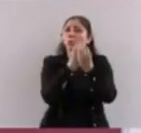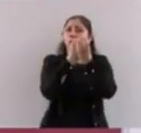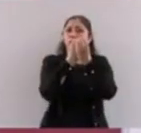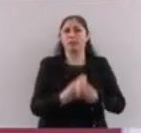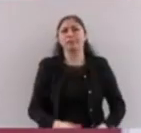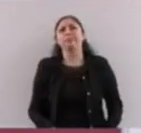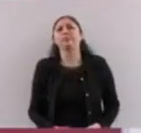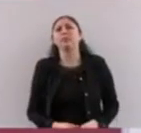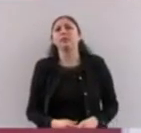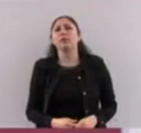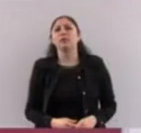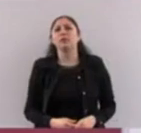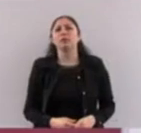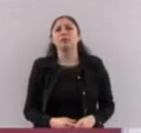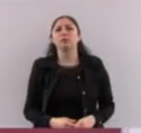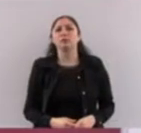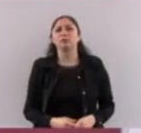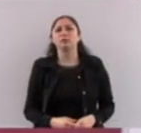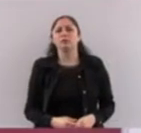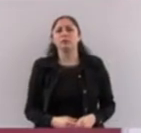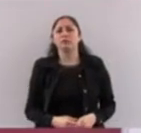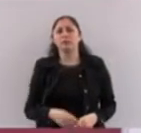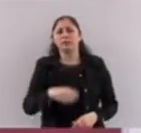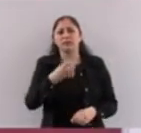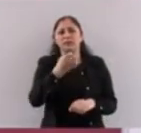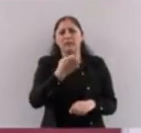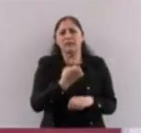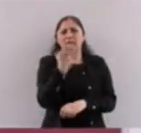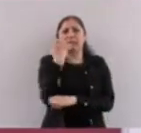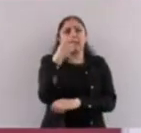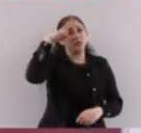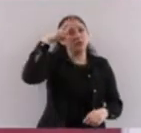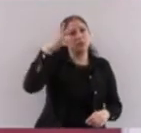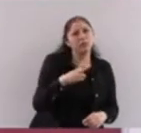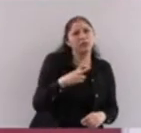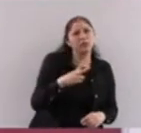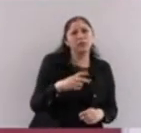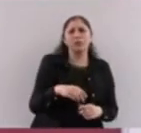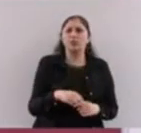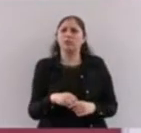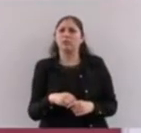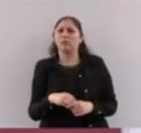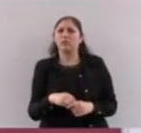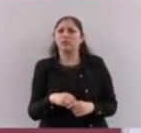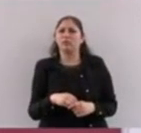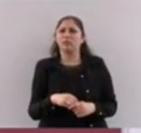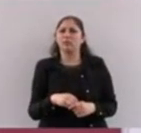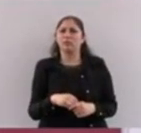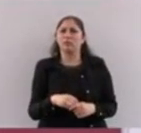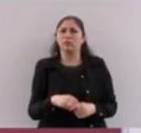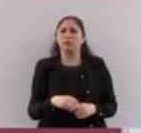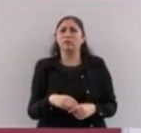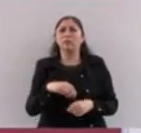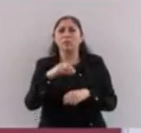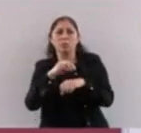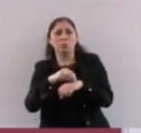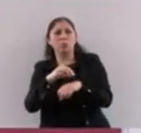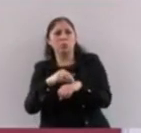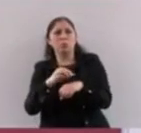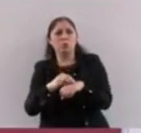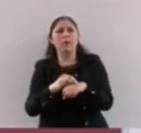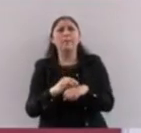pensión y los del Estado de México iban y se domiciliaban en la Ciudad de México para que les tocara la pensión,